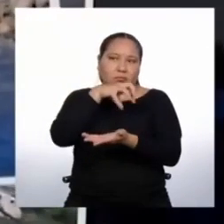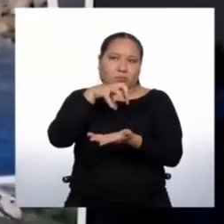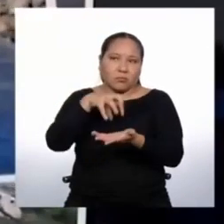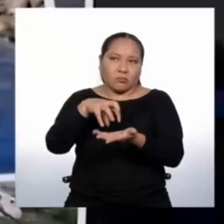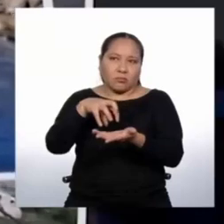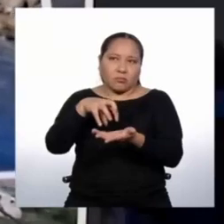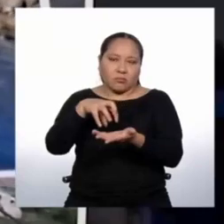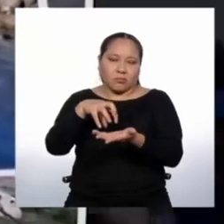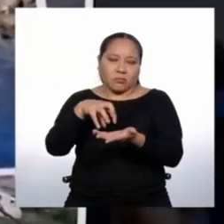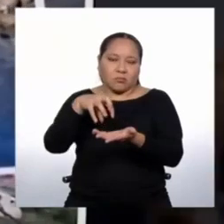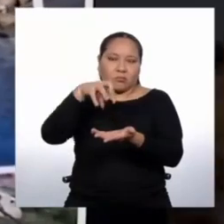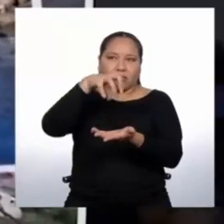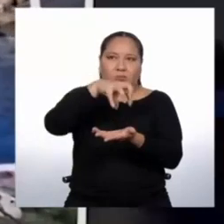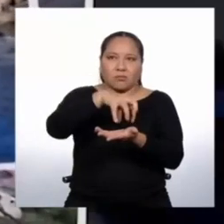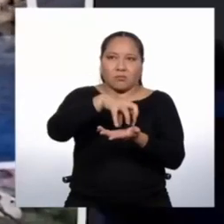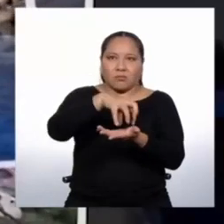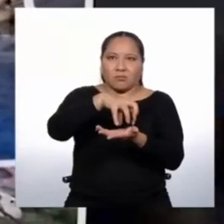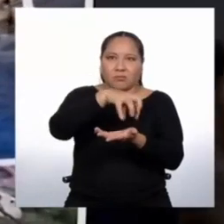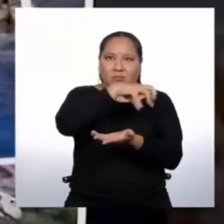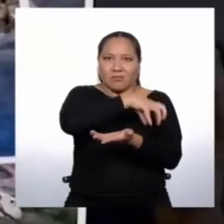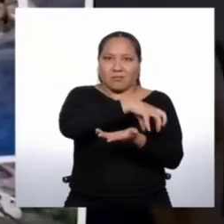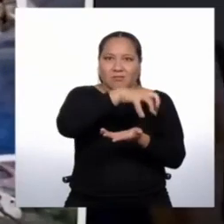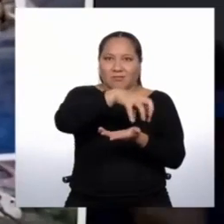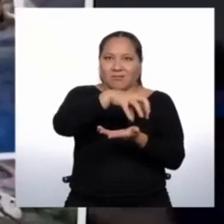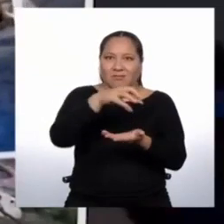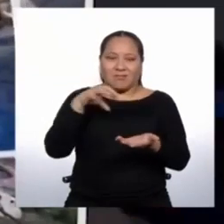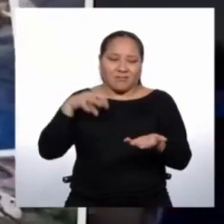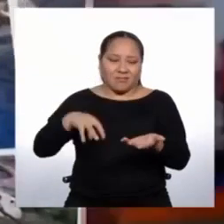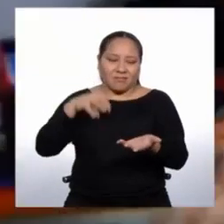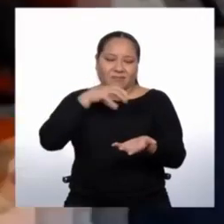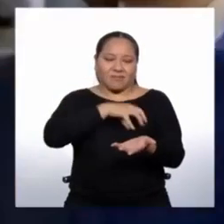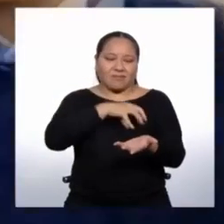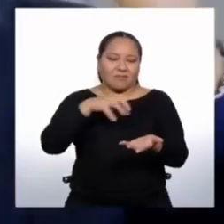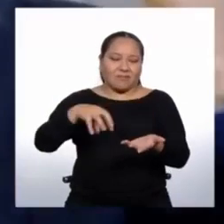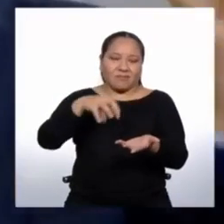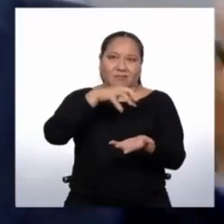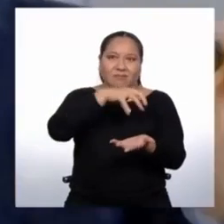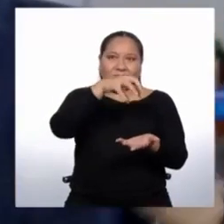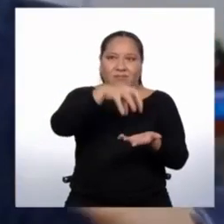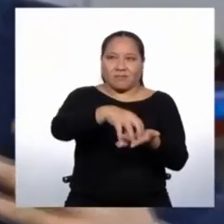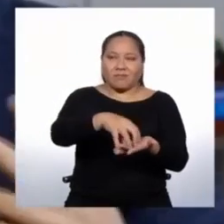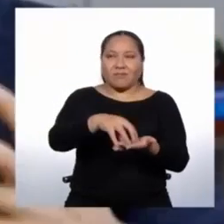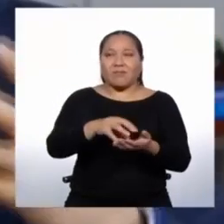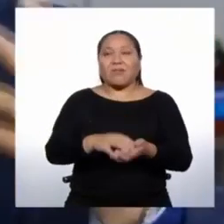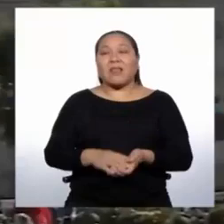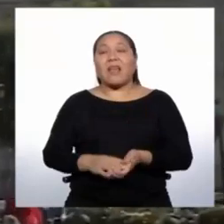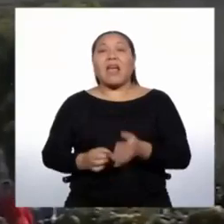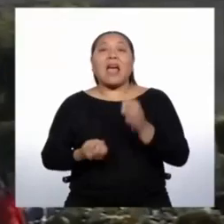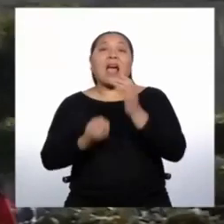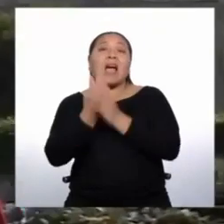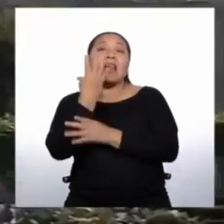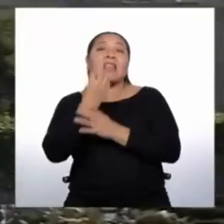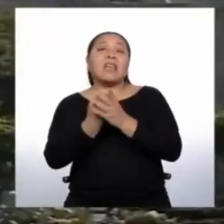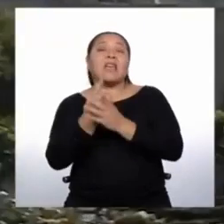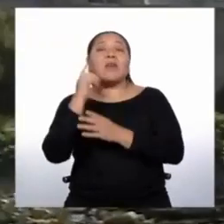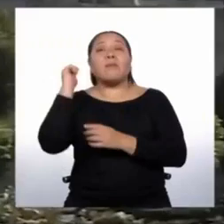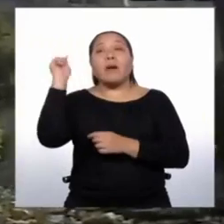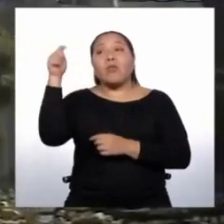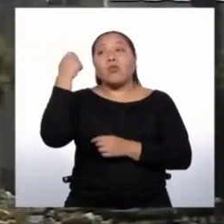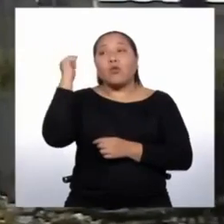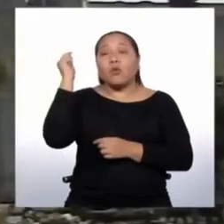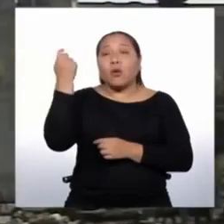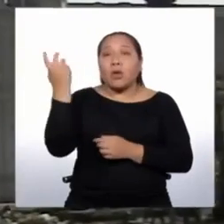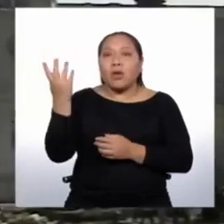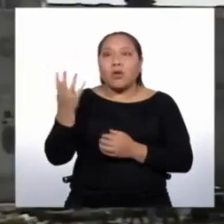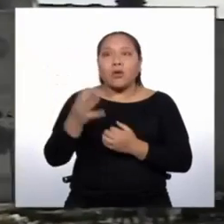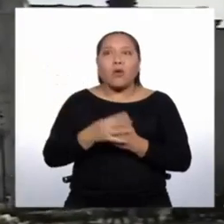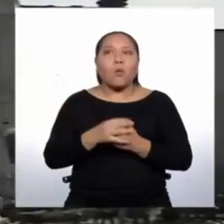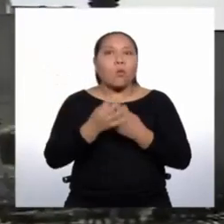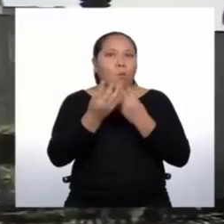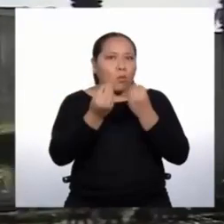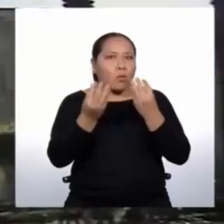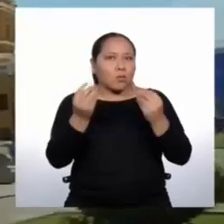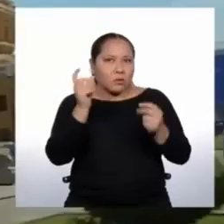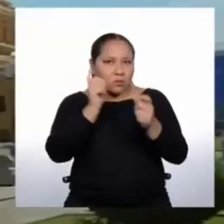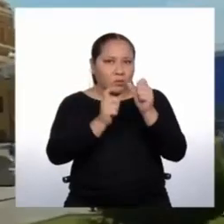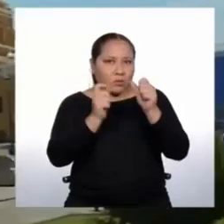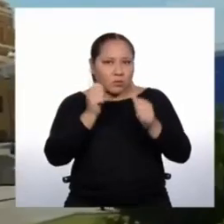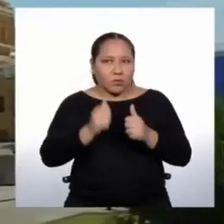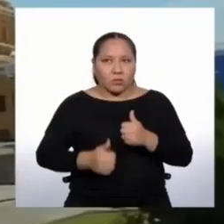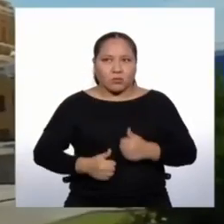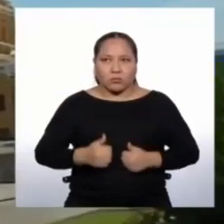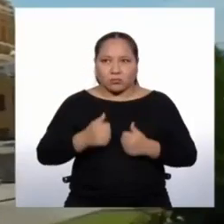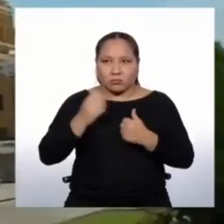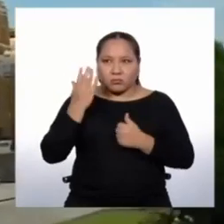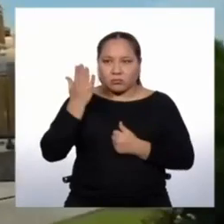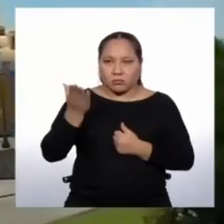intermedia, capital de departamentos, por ejemplo. Ya vemos que Arequipa, Trujillo, tienen un millón de habitantes, ¿no?